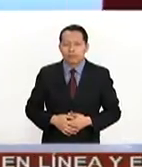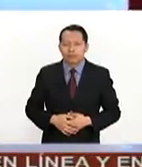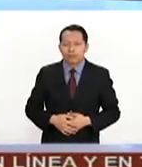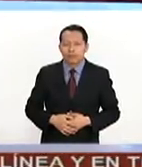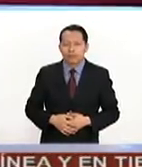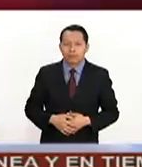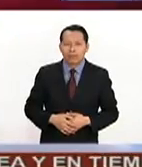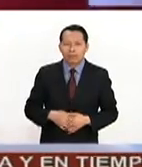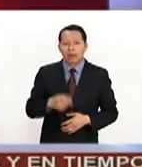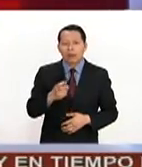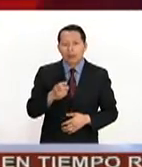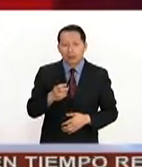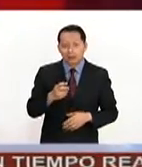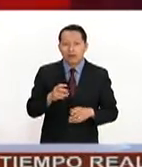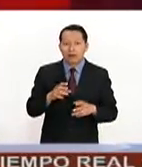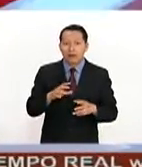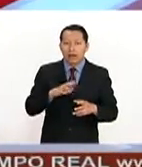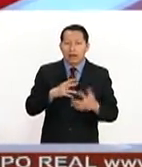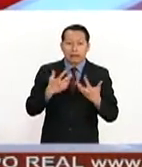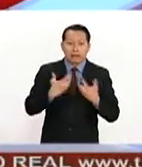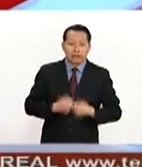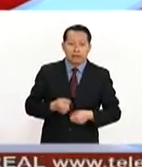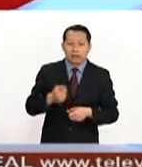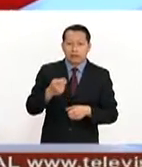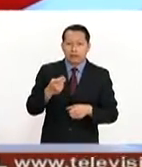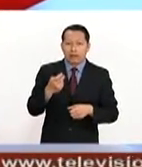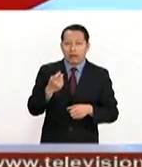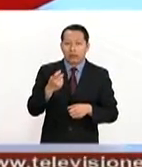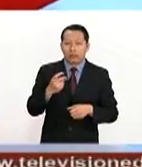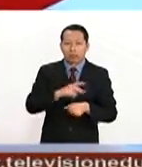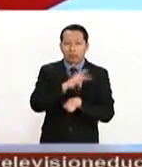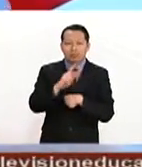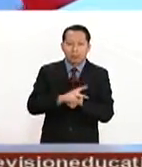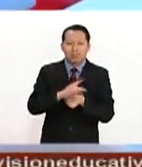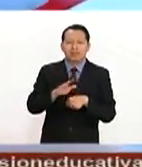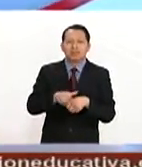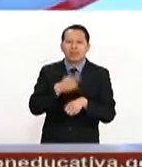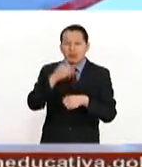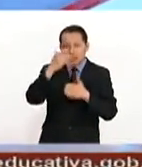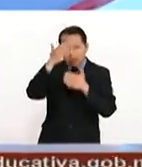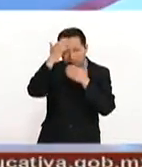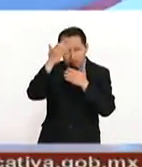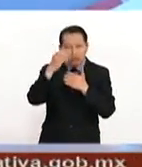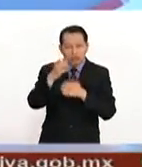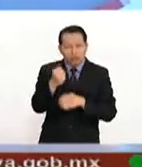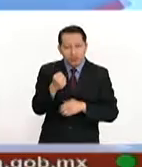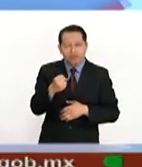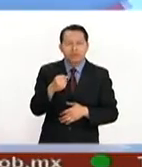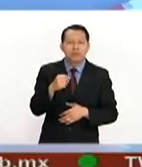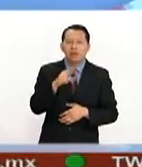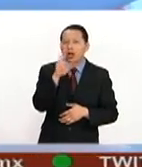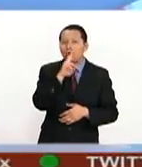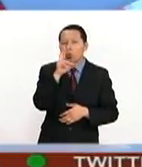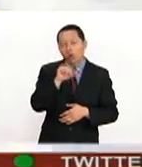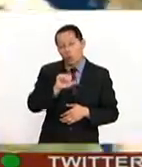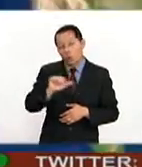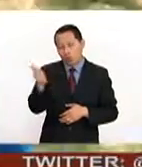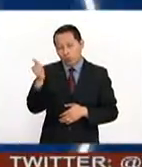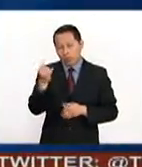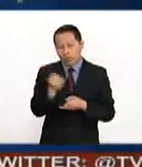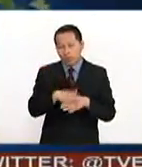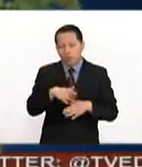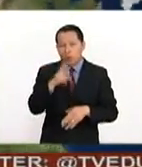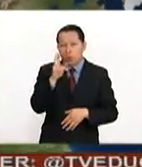Así es, queda marcada la paranoia que existe en este tipo de países ante el acoso terrorista. Rusia y China, en otra información,